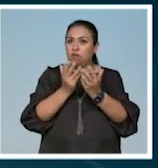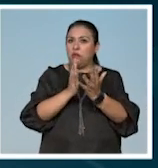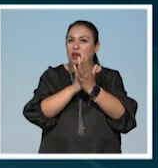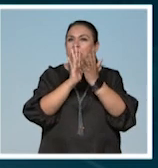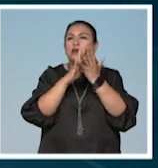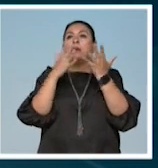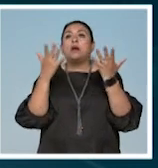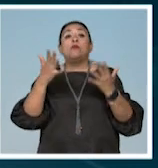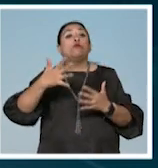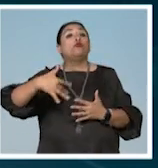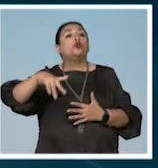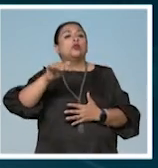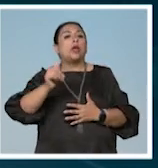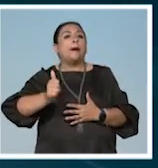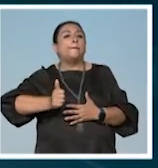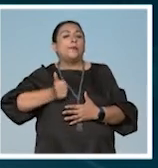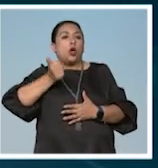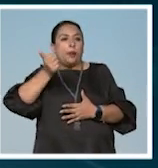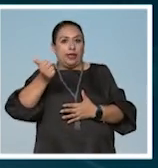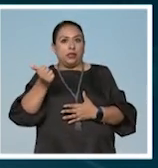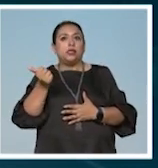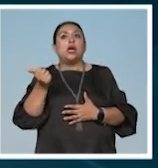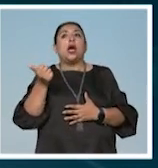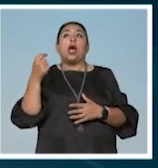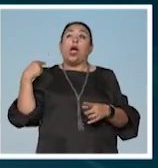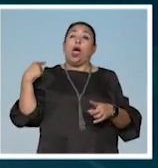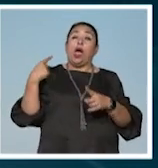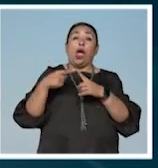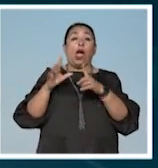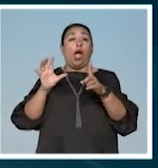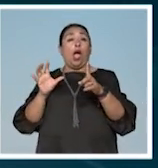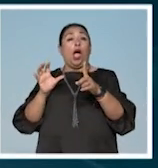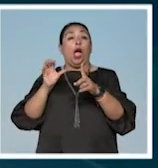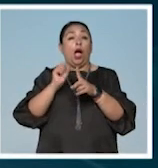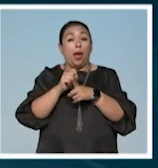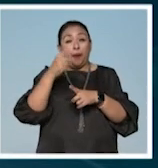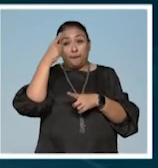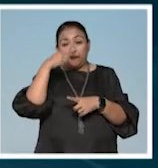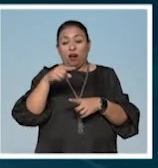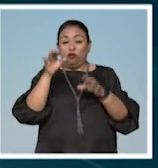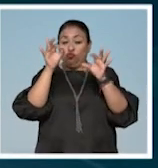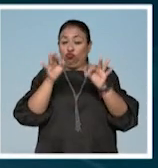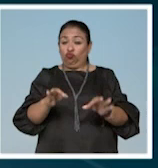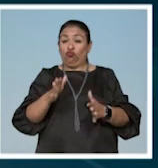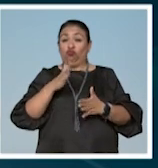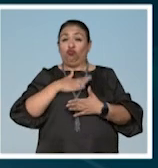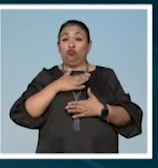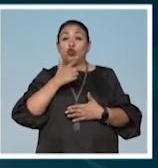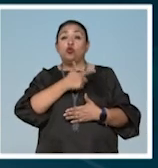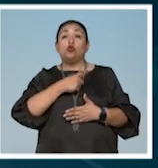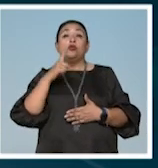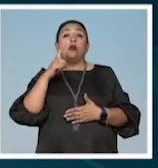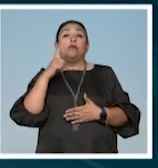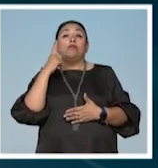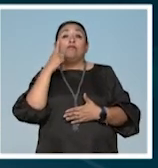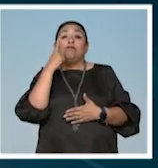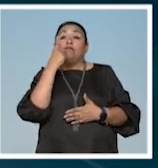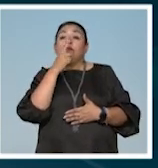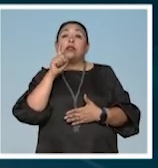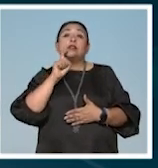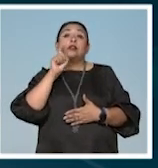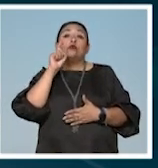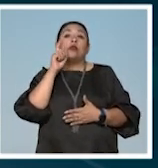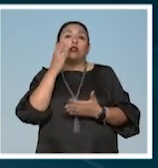es decir, buscan aprovecharse de las conquistas históricas del movimiento para legitimar como preferencia sexual lo que a todas